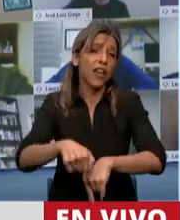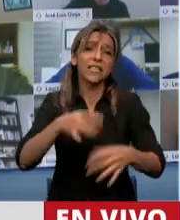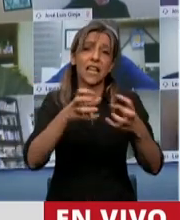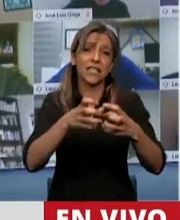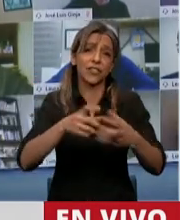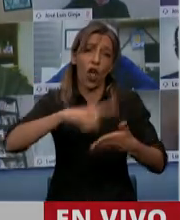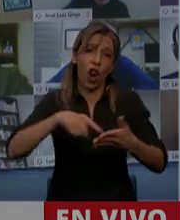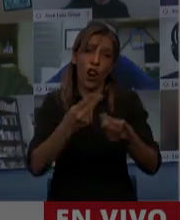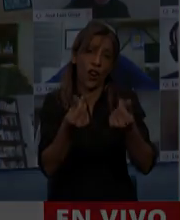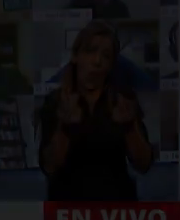señorita Moro. Tienen la palabra...